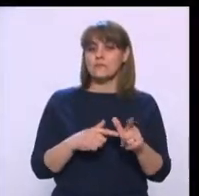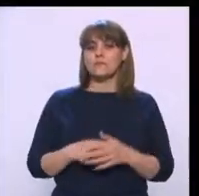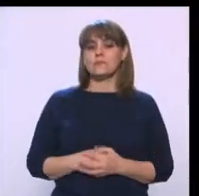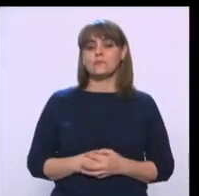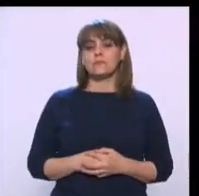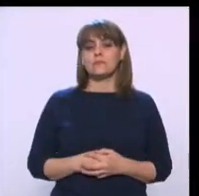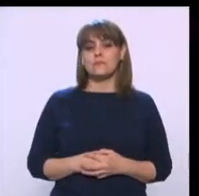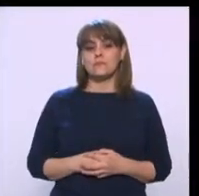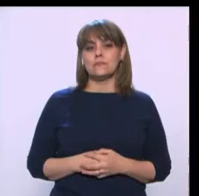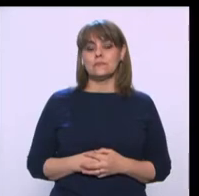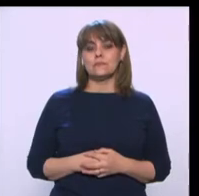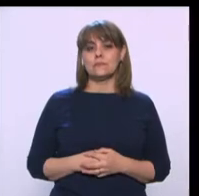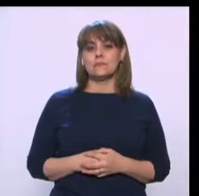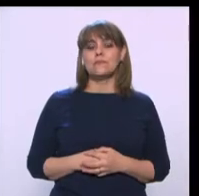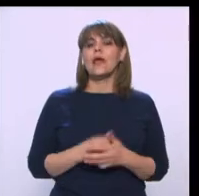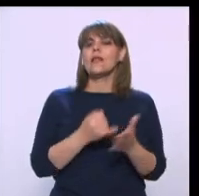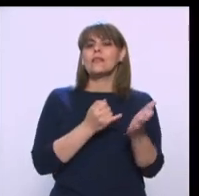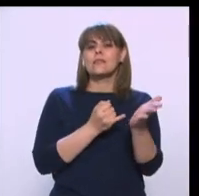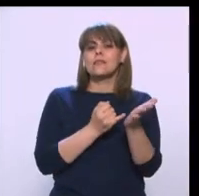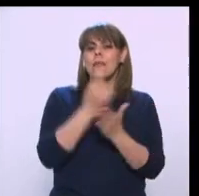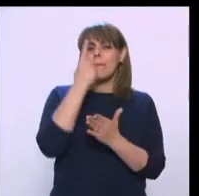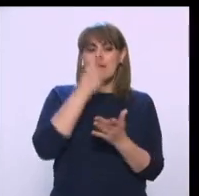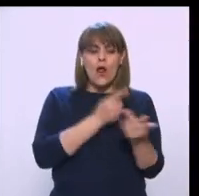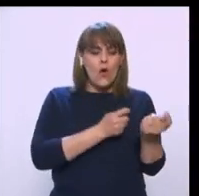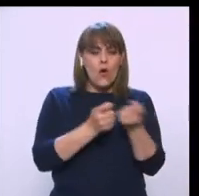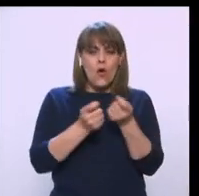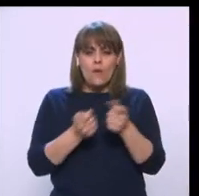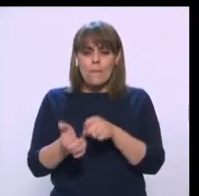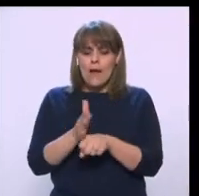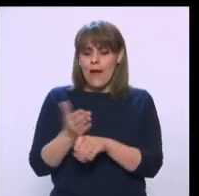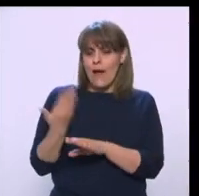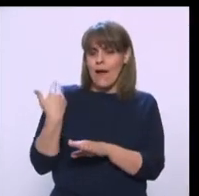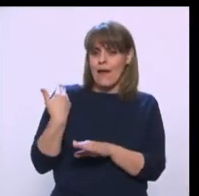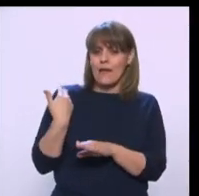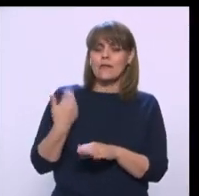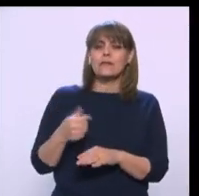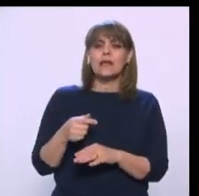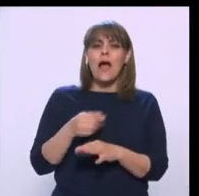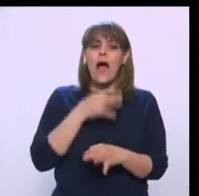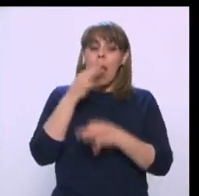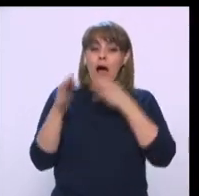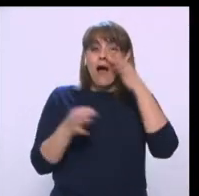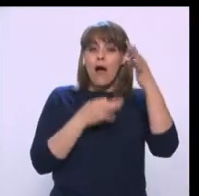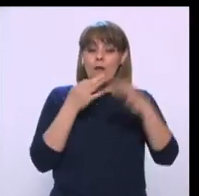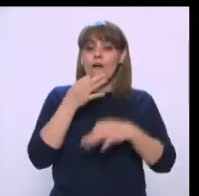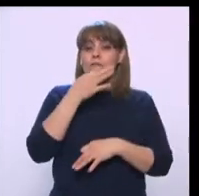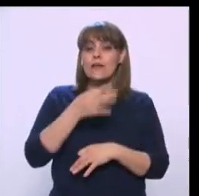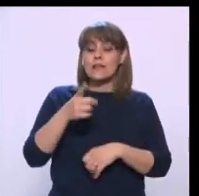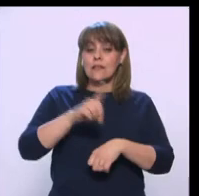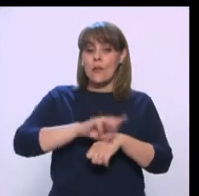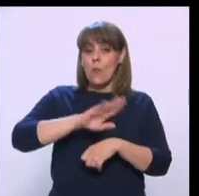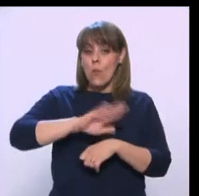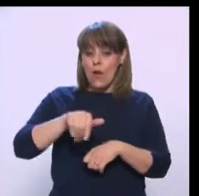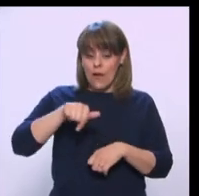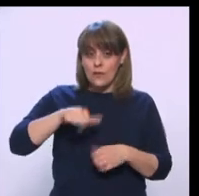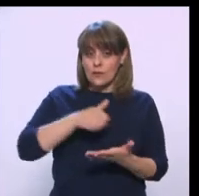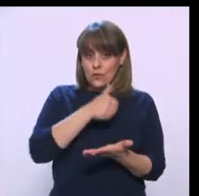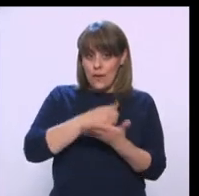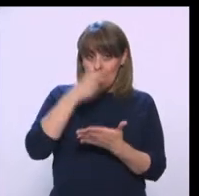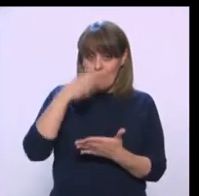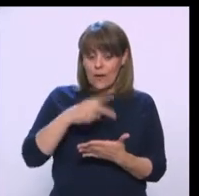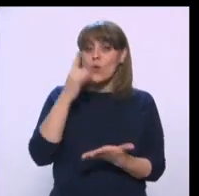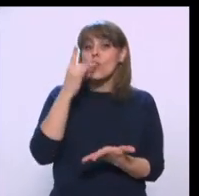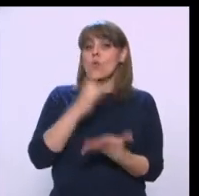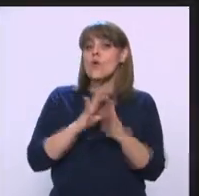Como parte de las decisiones para controlar la pandemia hace un par de días, se anunció que las celebraciones del Día de Muertos aquí en la Ciudad de México van a ser